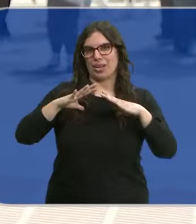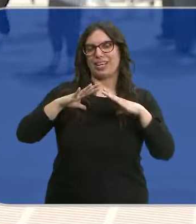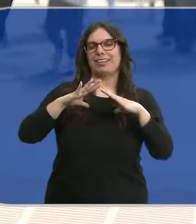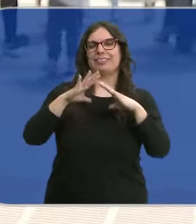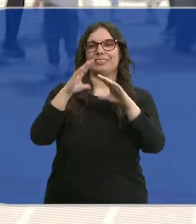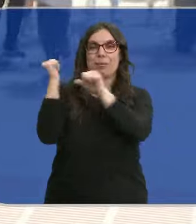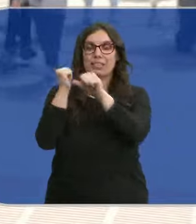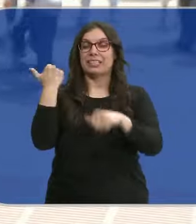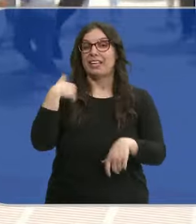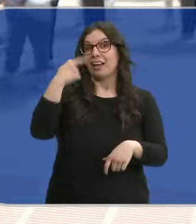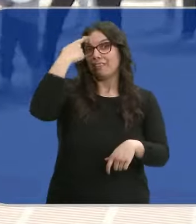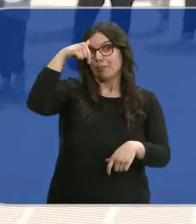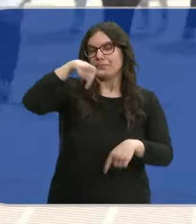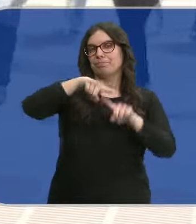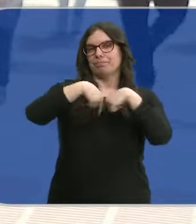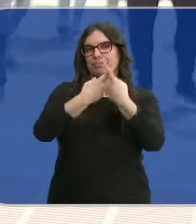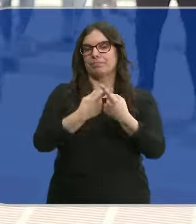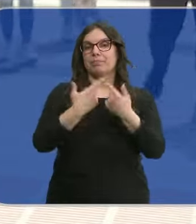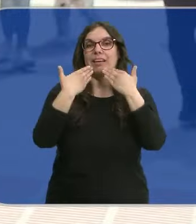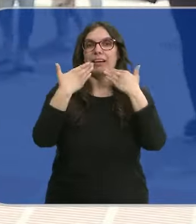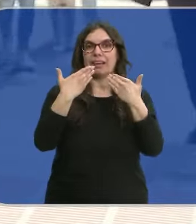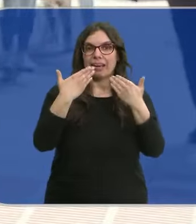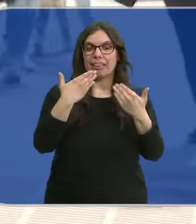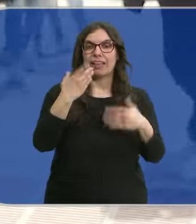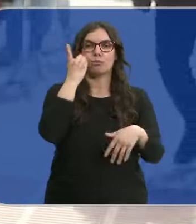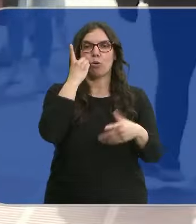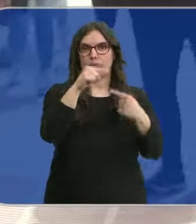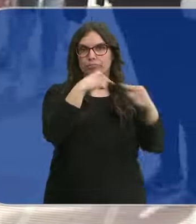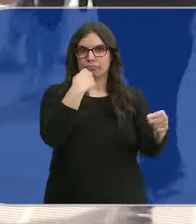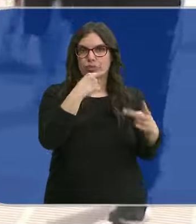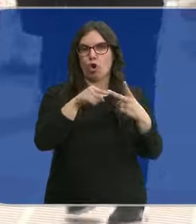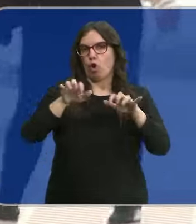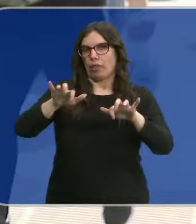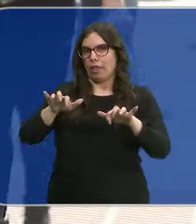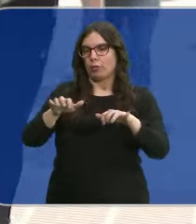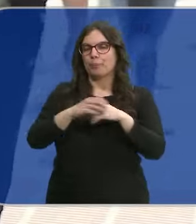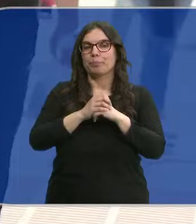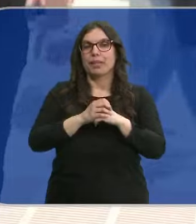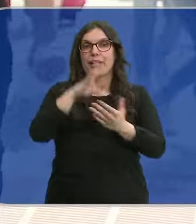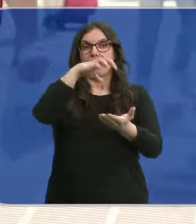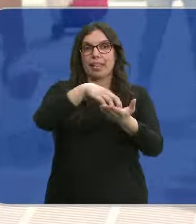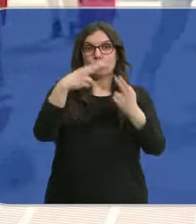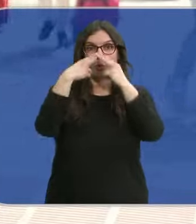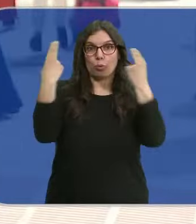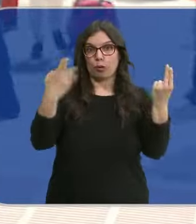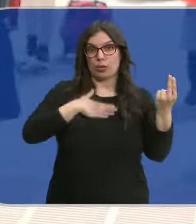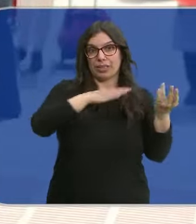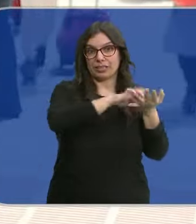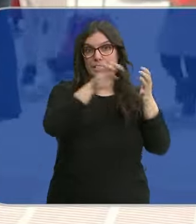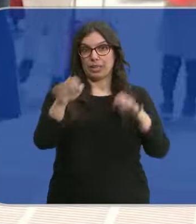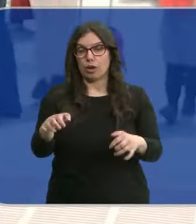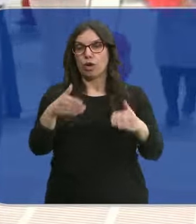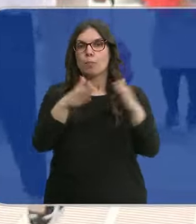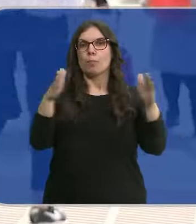familias ya pueden conocer las notas a través del teléfono móvil o del ordenador. Los centros públicos de Castilla y León